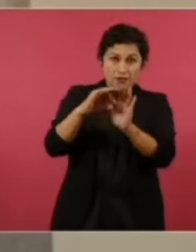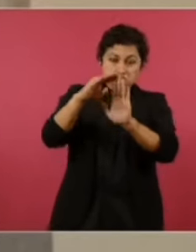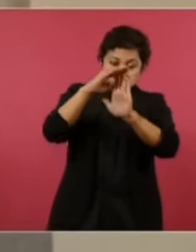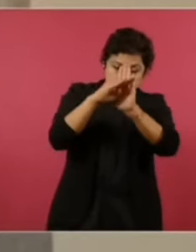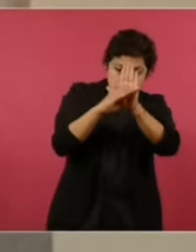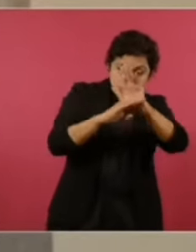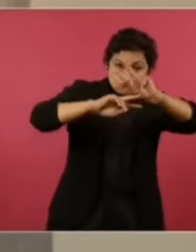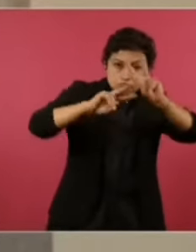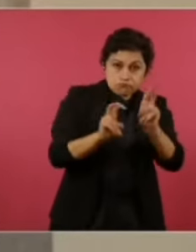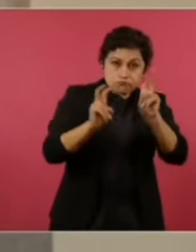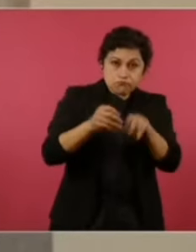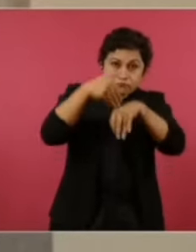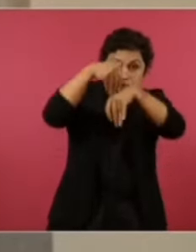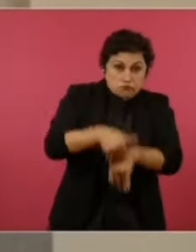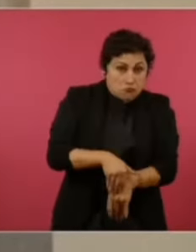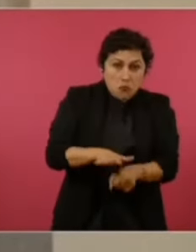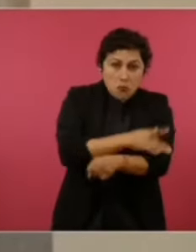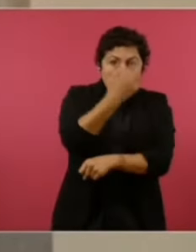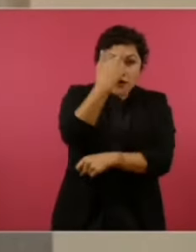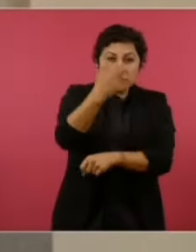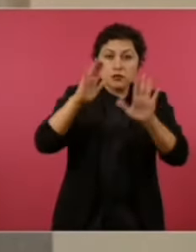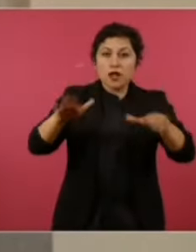desde el extranjero,